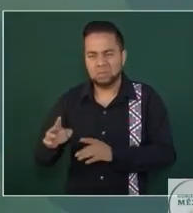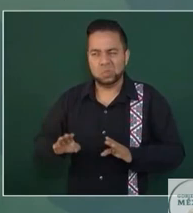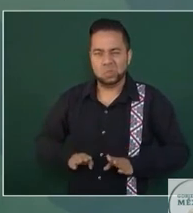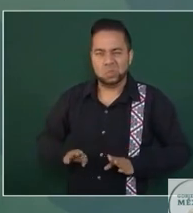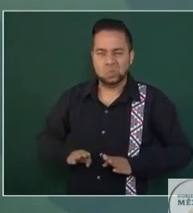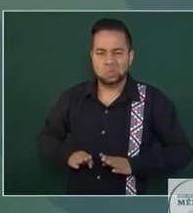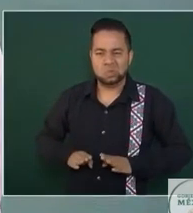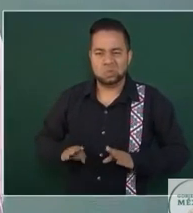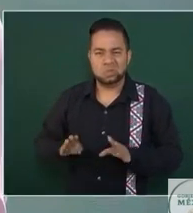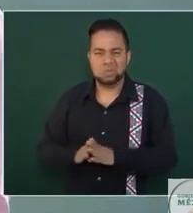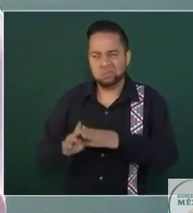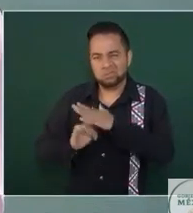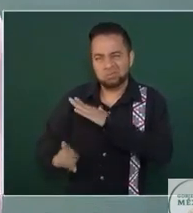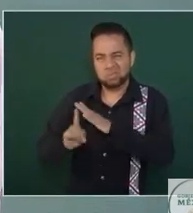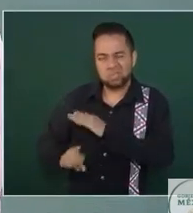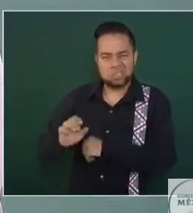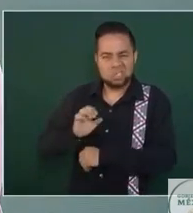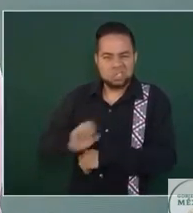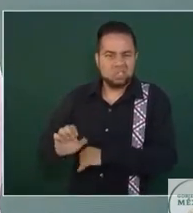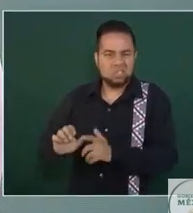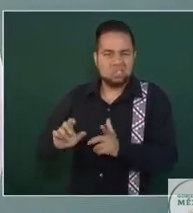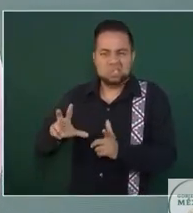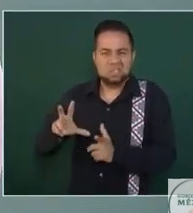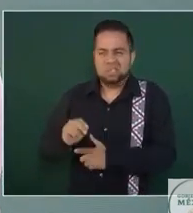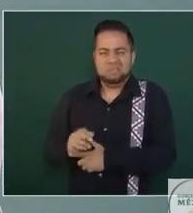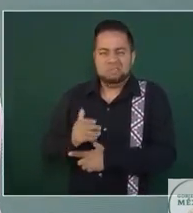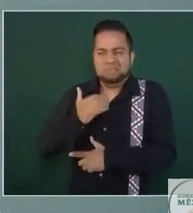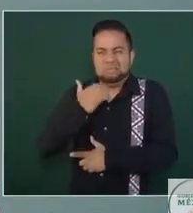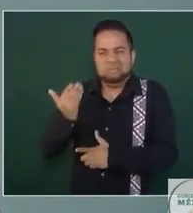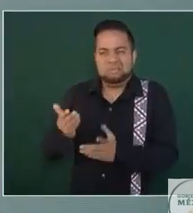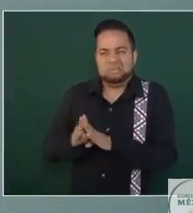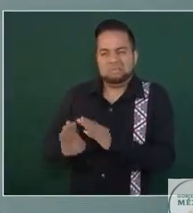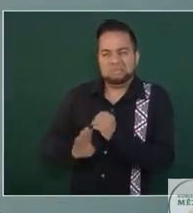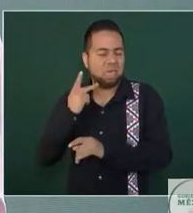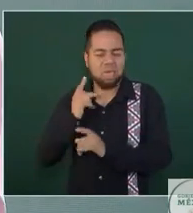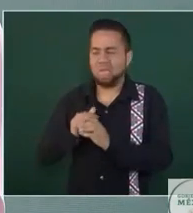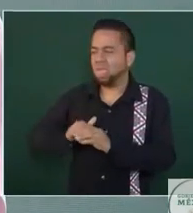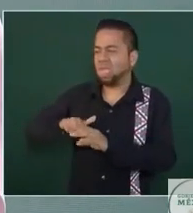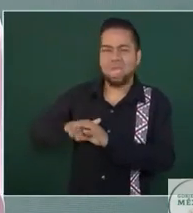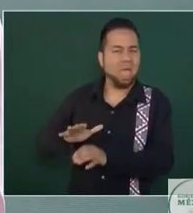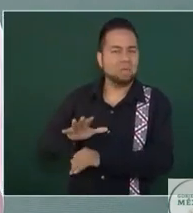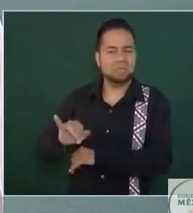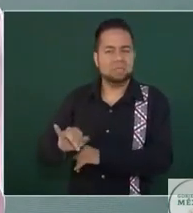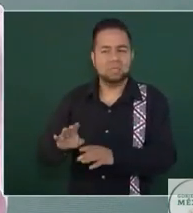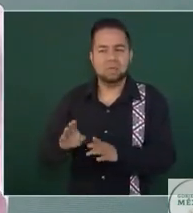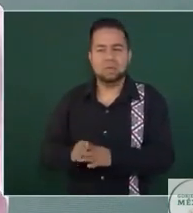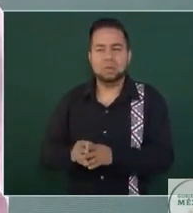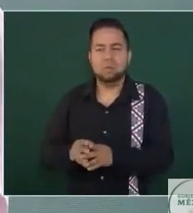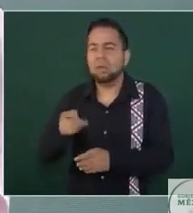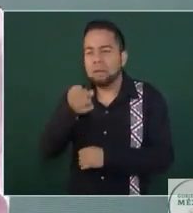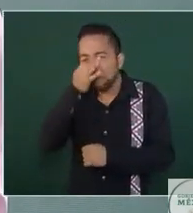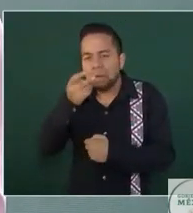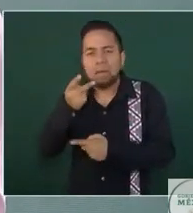antimigrante, muy inhumana y muy politiquera, porque como vienen las elecciones